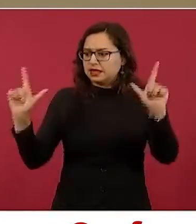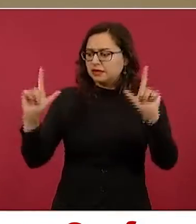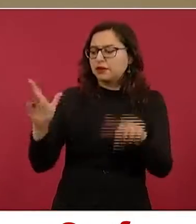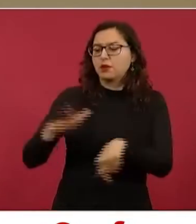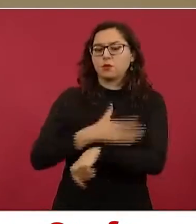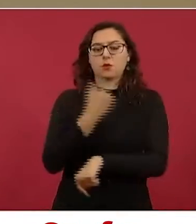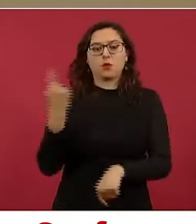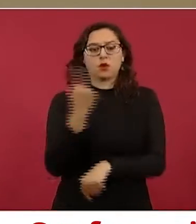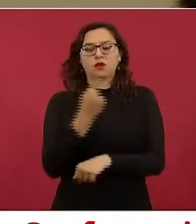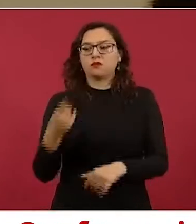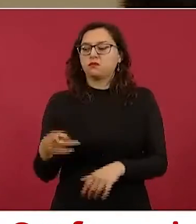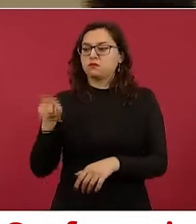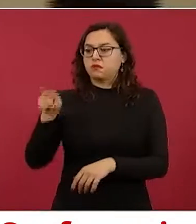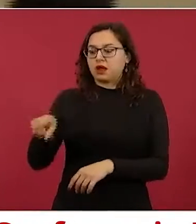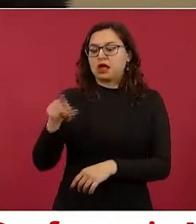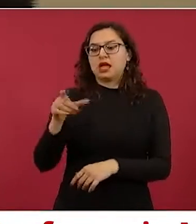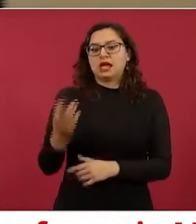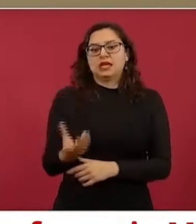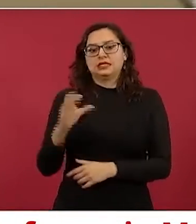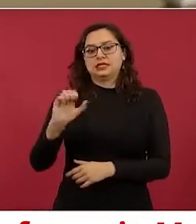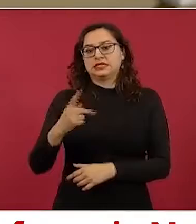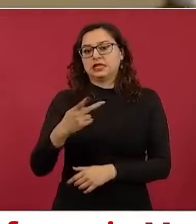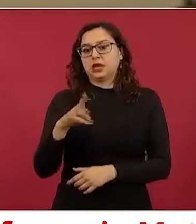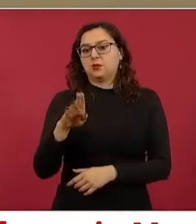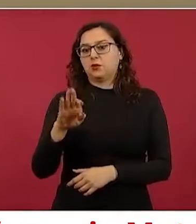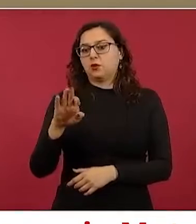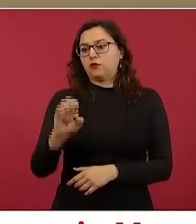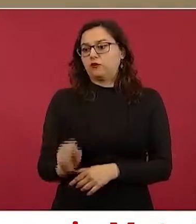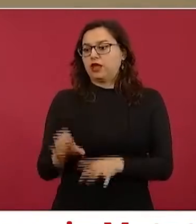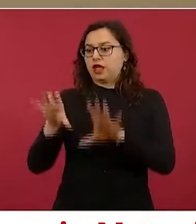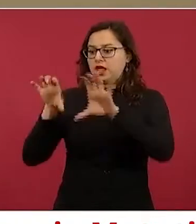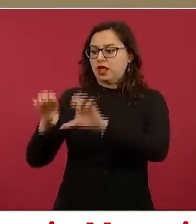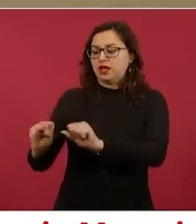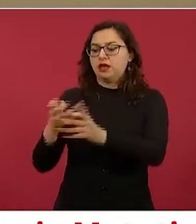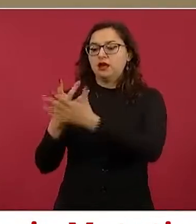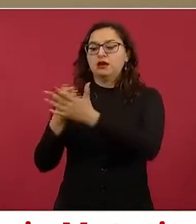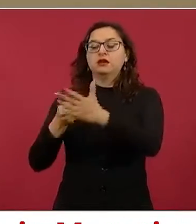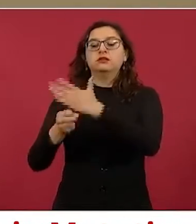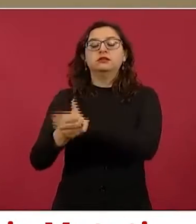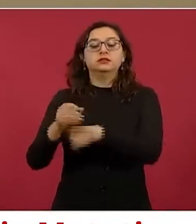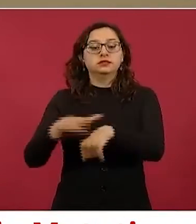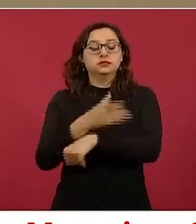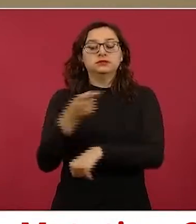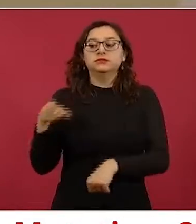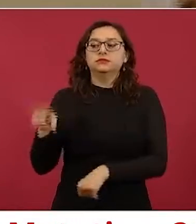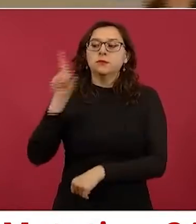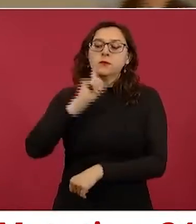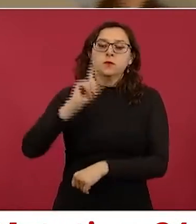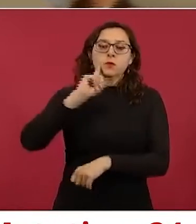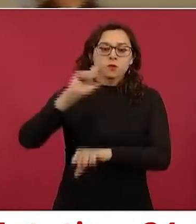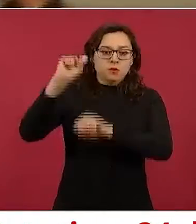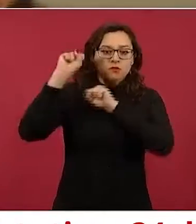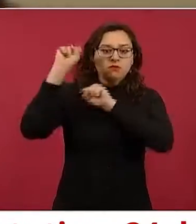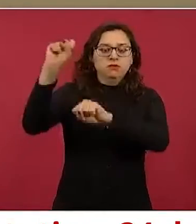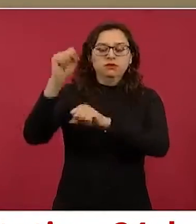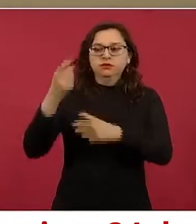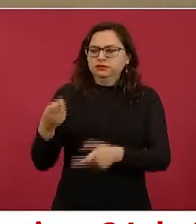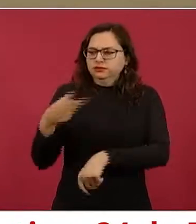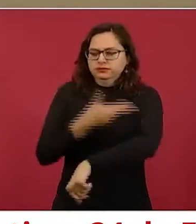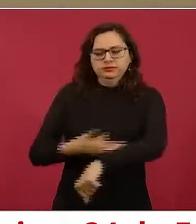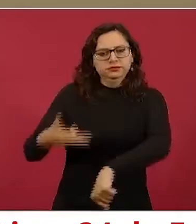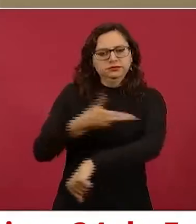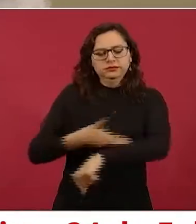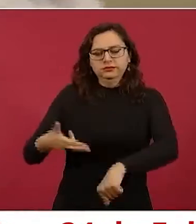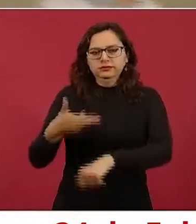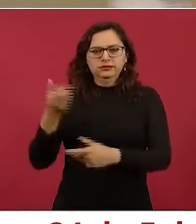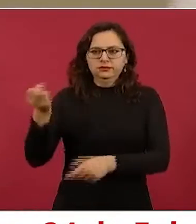de perjudicarla por parte de la CEPUFE, a raíz de varias manifestaciones en las que participó la activista, sin ser ella la organizadora de dichos eventos,